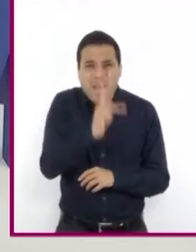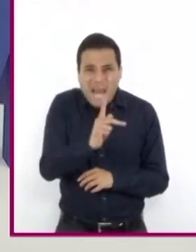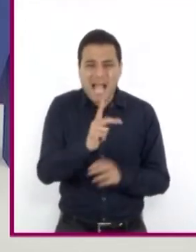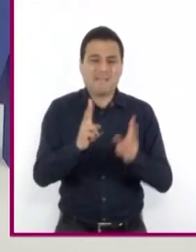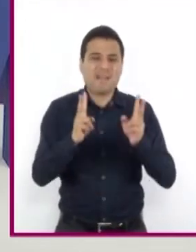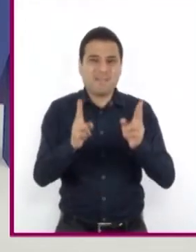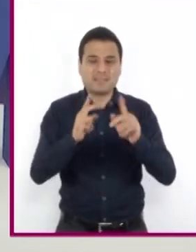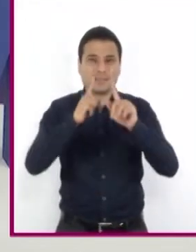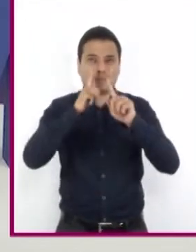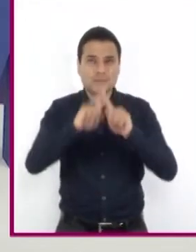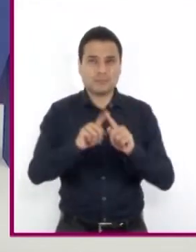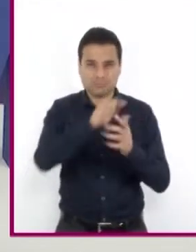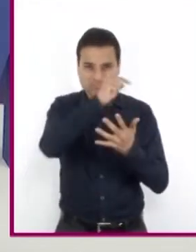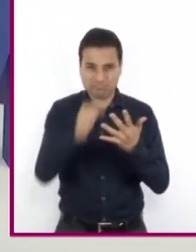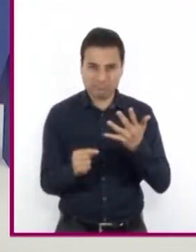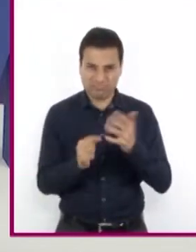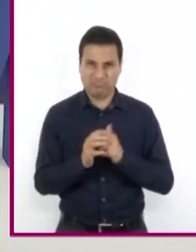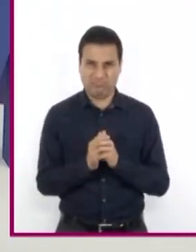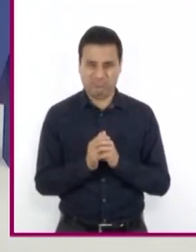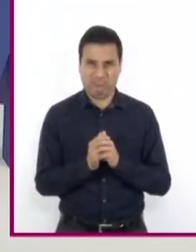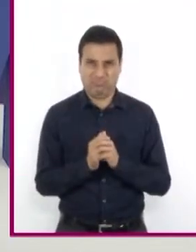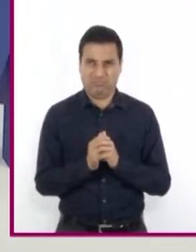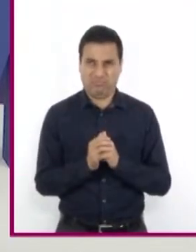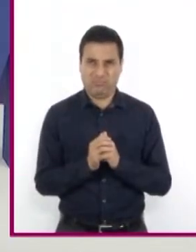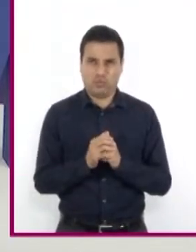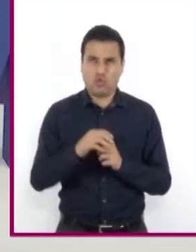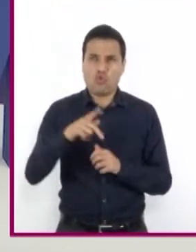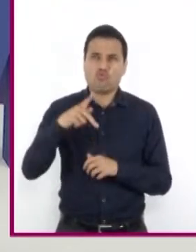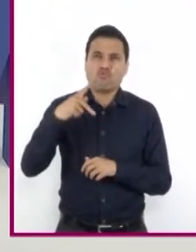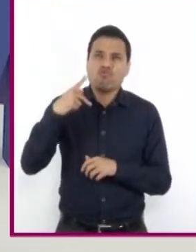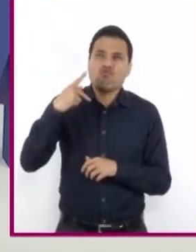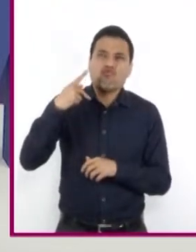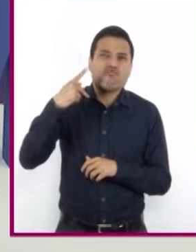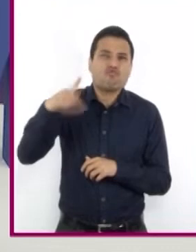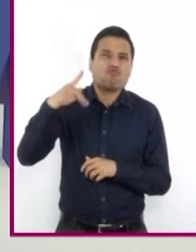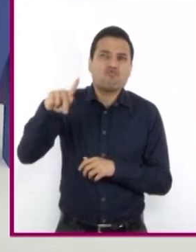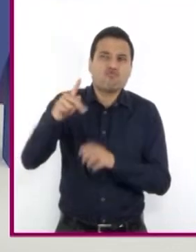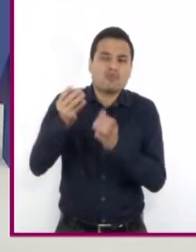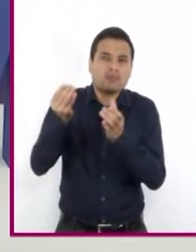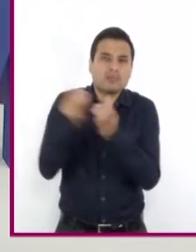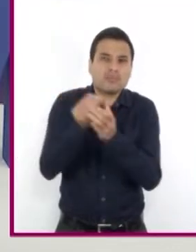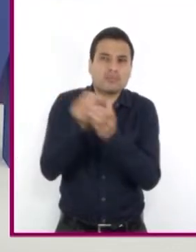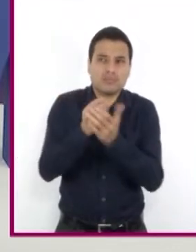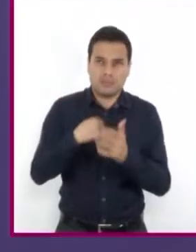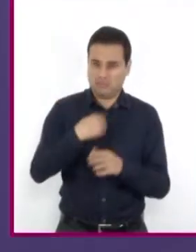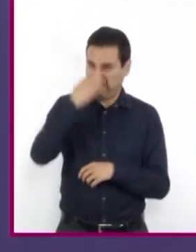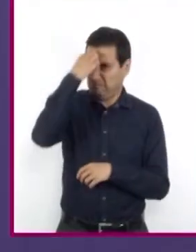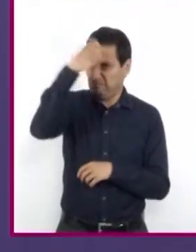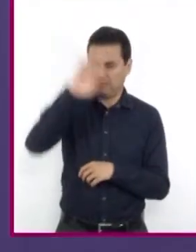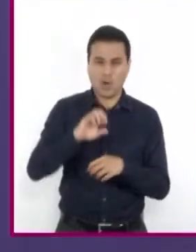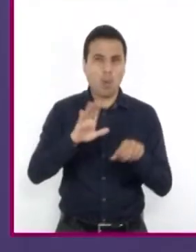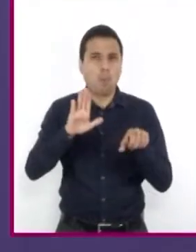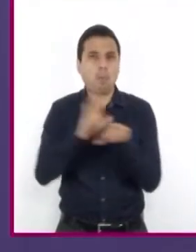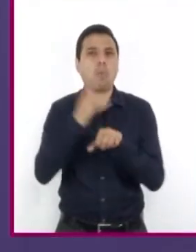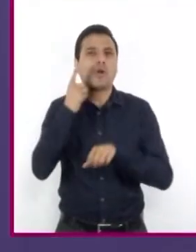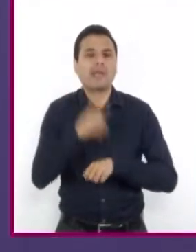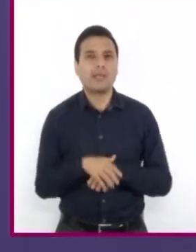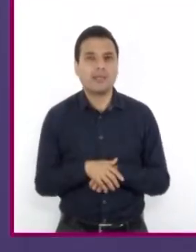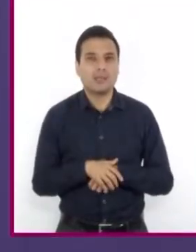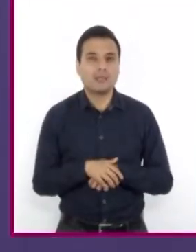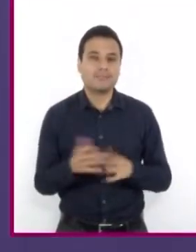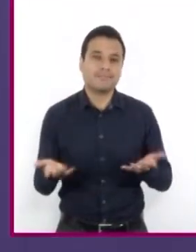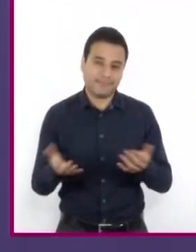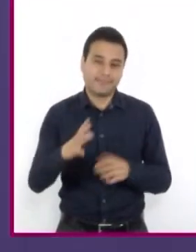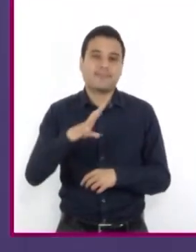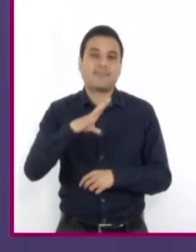que utilizamos en ciertas regiones que son completamente desconocidas para otras? Esto sucede porque surgen